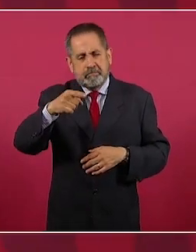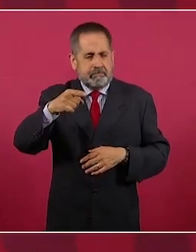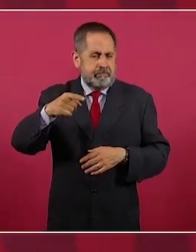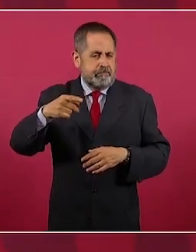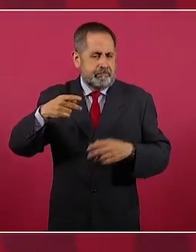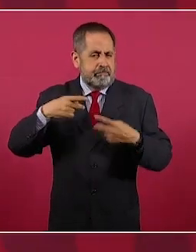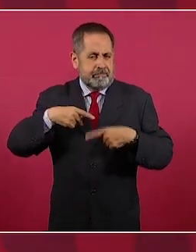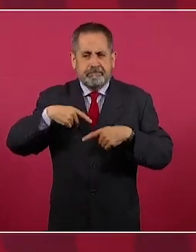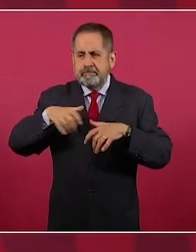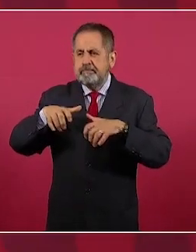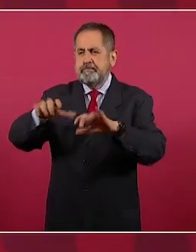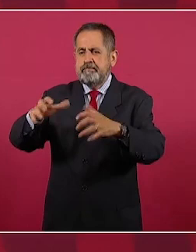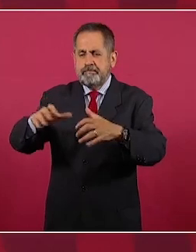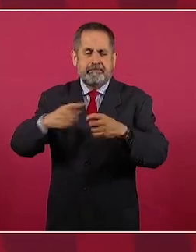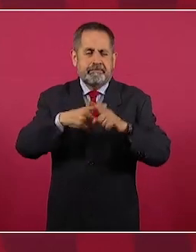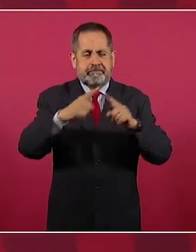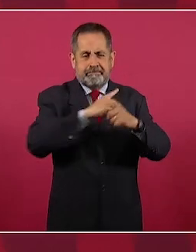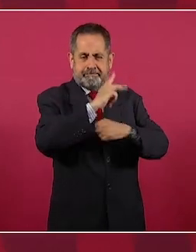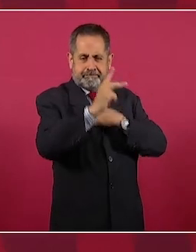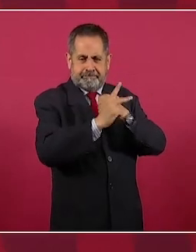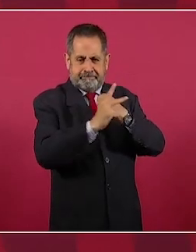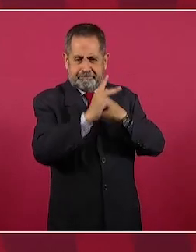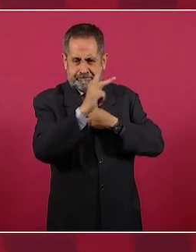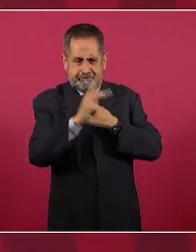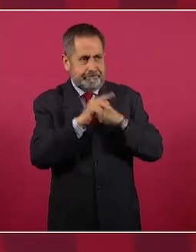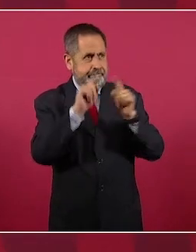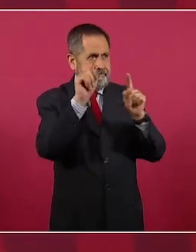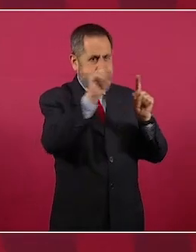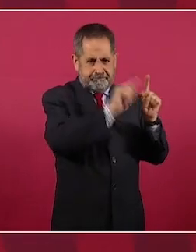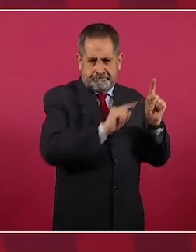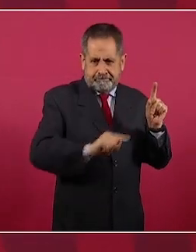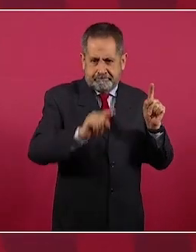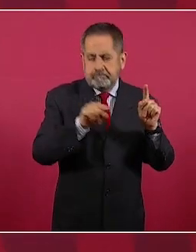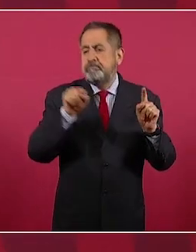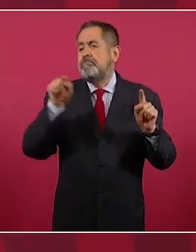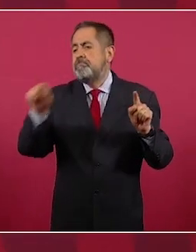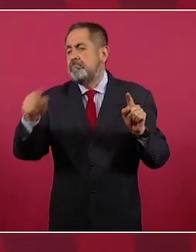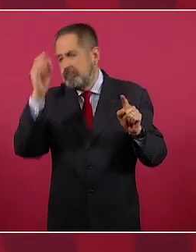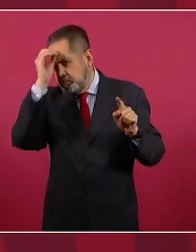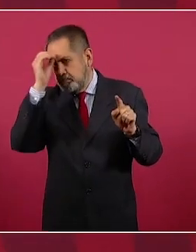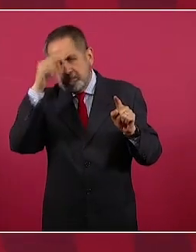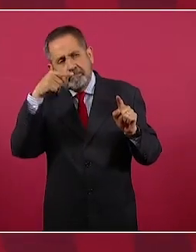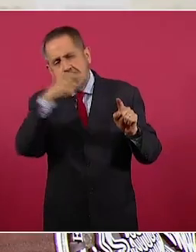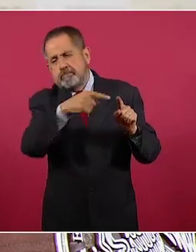los habitantes de los países sobre sus gobernantes.